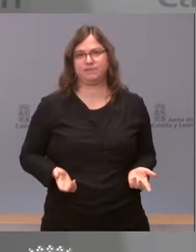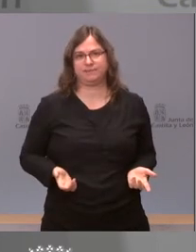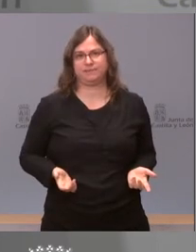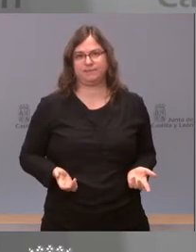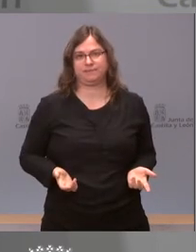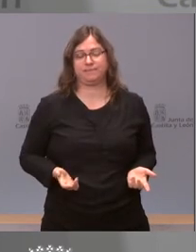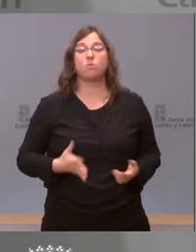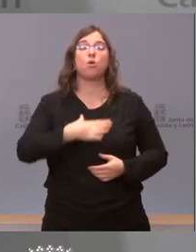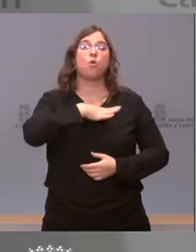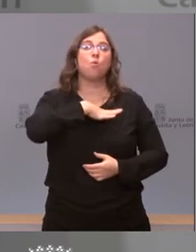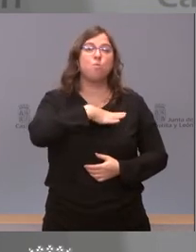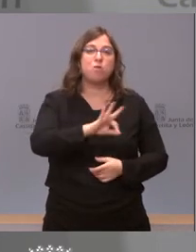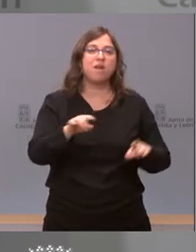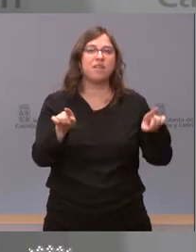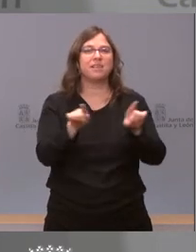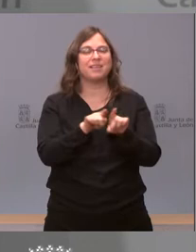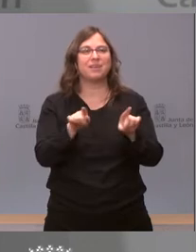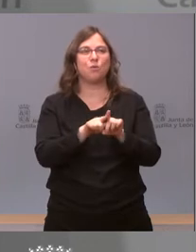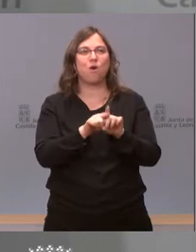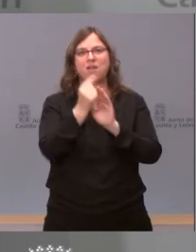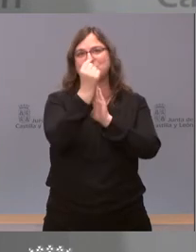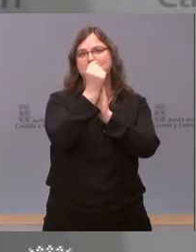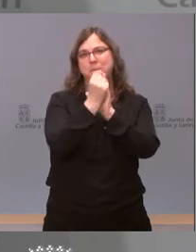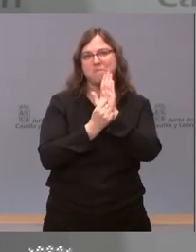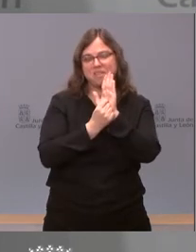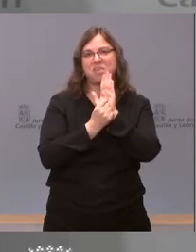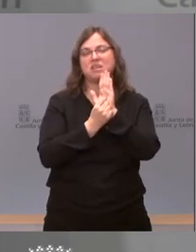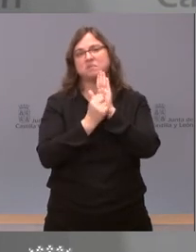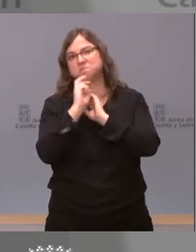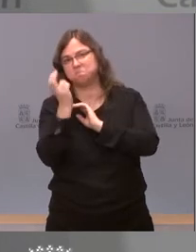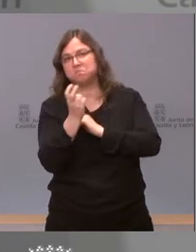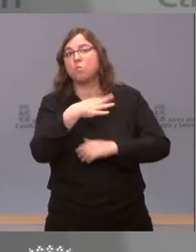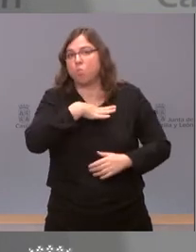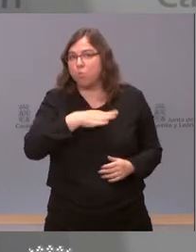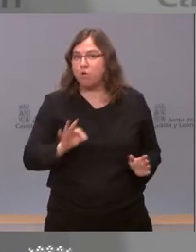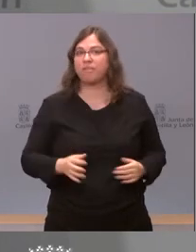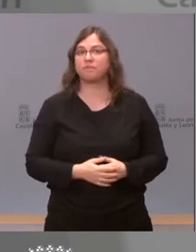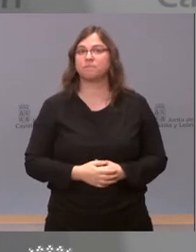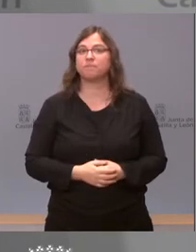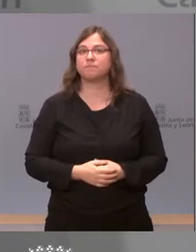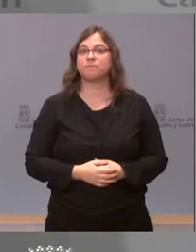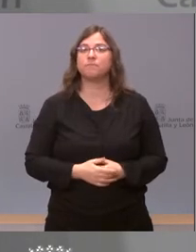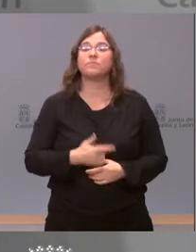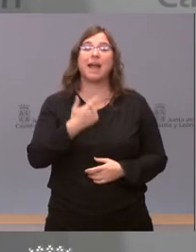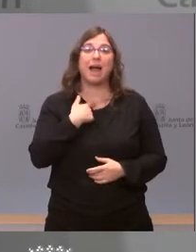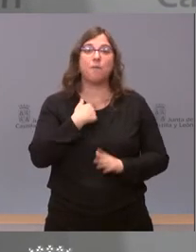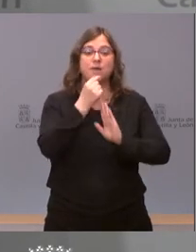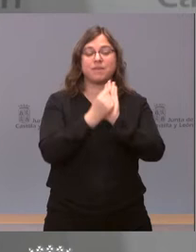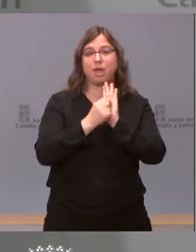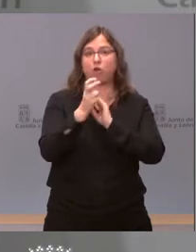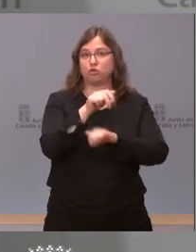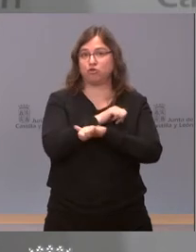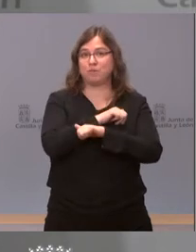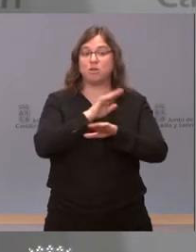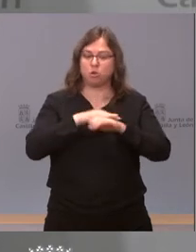¿Se pueden adoptar medidas y órdenes? Sí, ya lo sabemos. Esto es lo que estamos esperando. Que se adopten y nosotros trabajamos